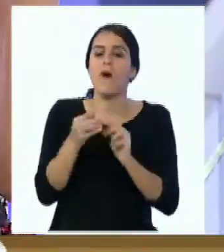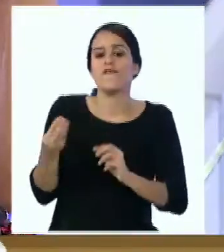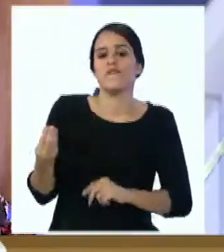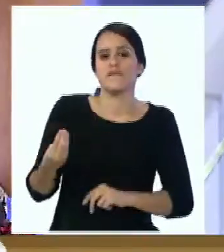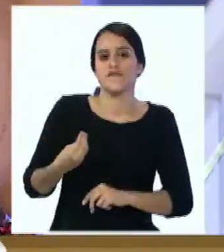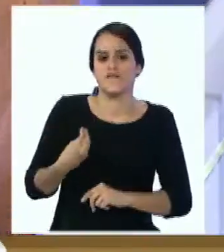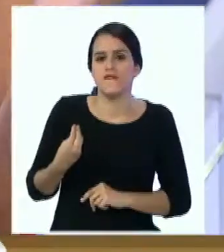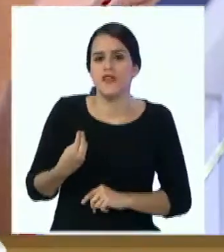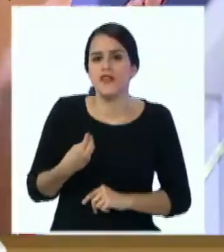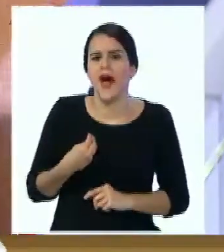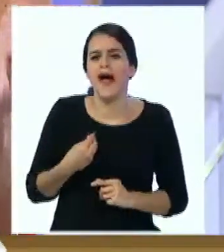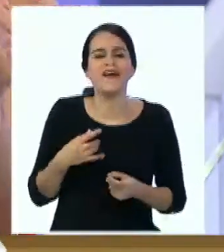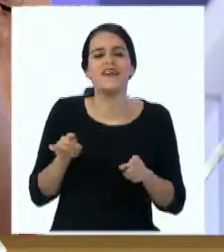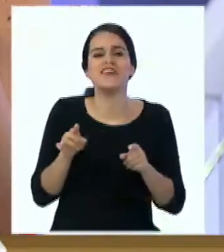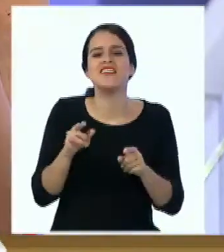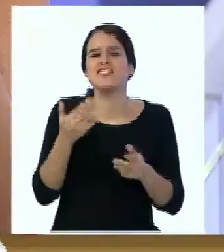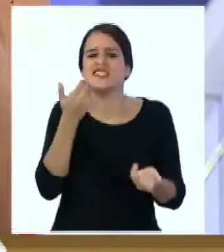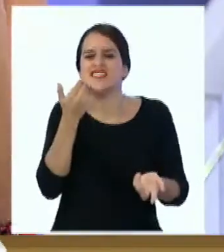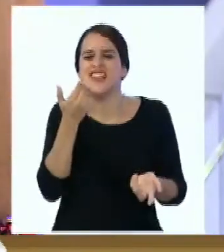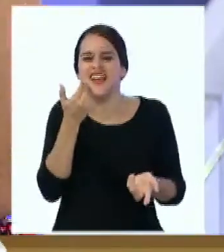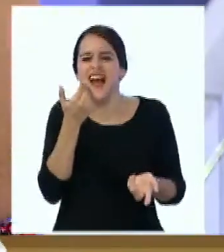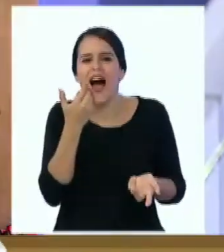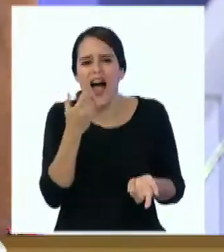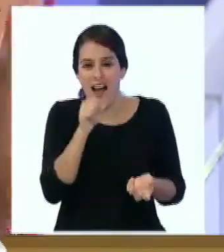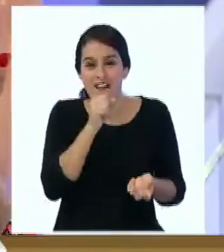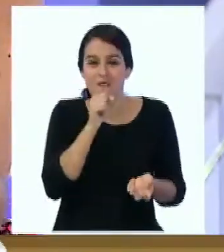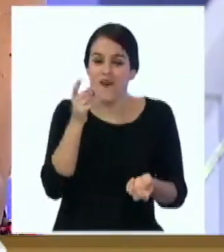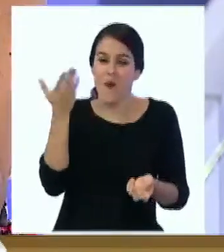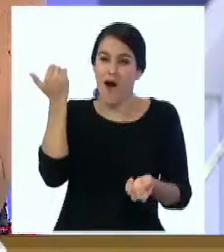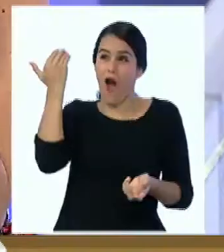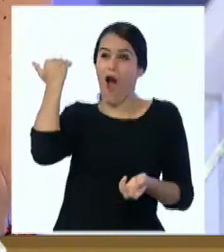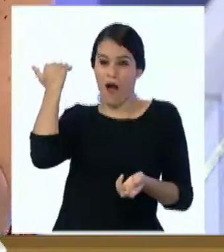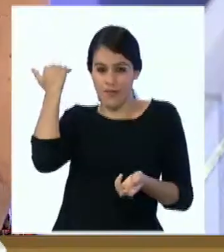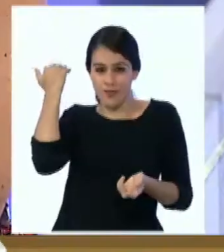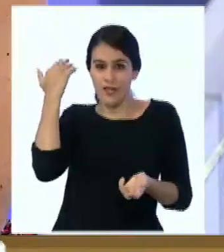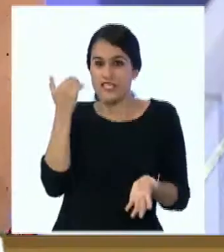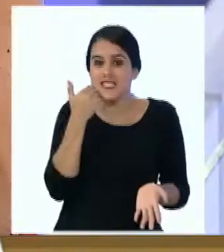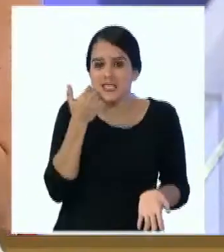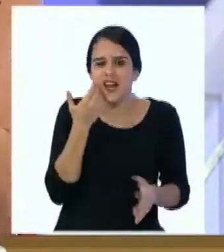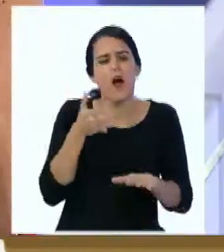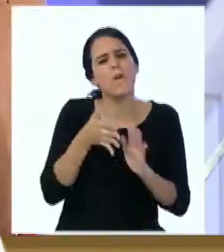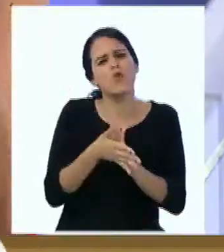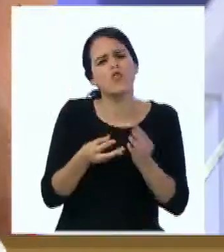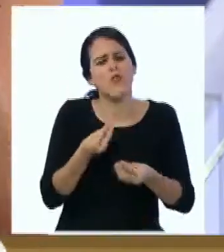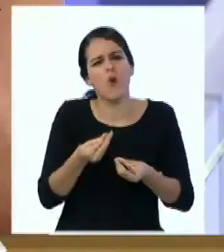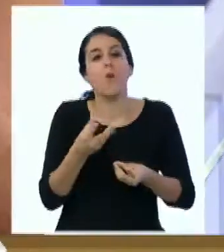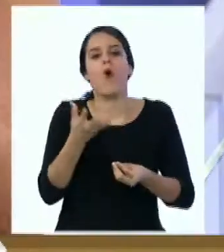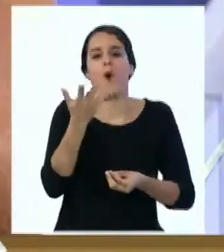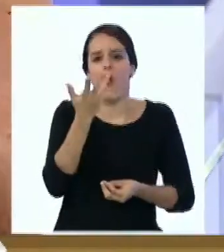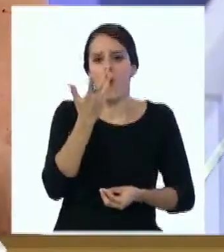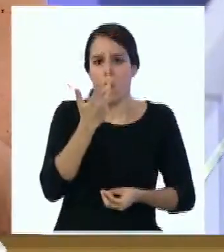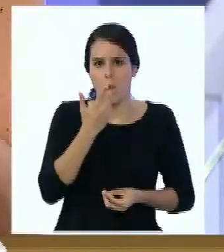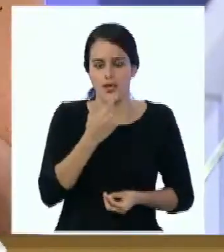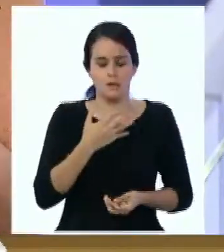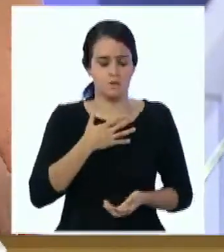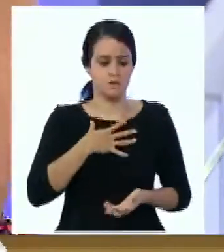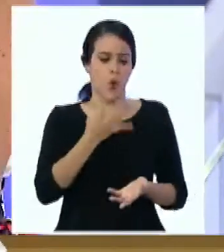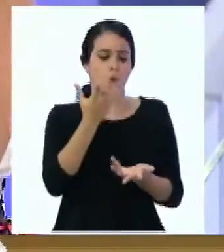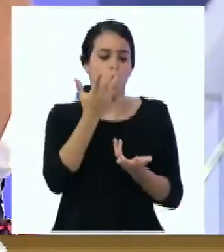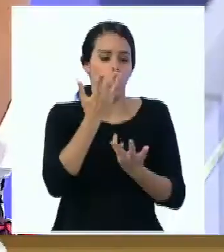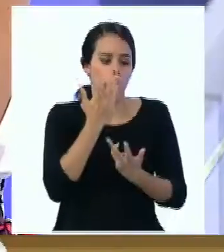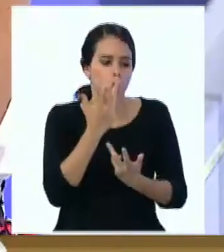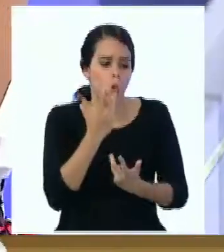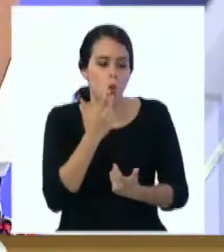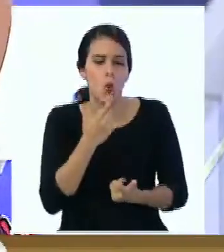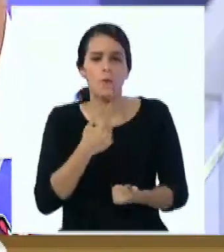vida que llevaban nuestros abuelos O nuestros bisabuelos en el sentido de la alimentación y del contacto con el estrés